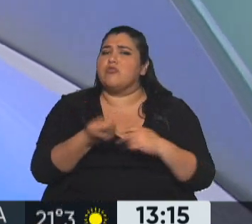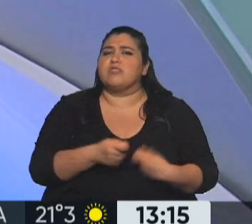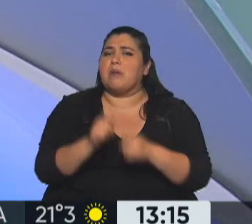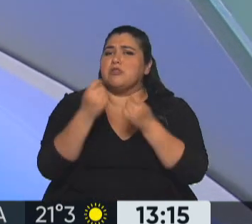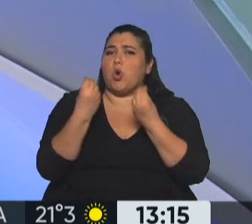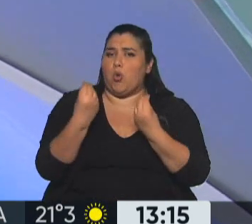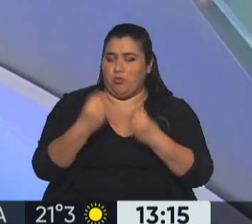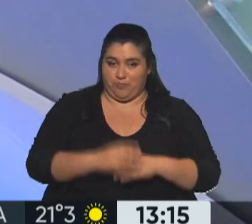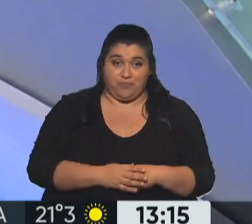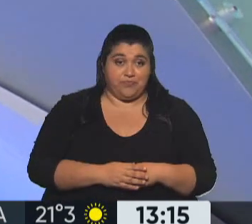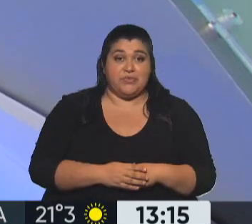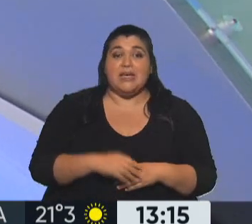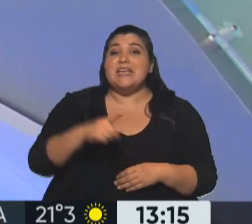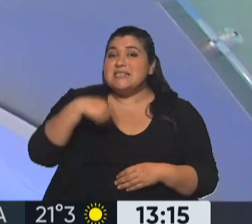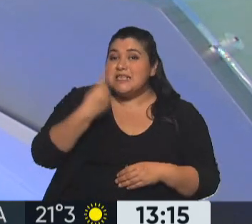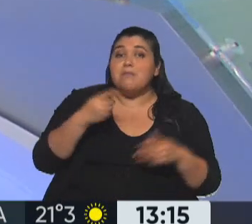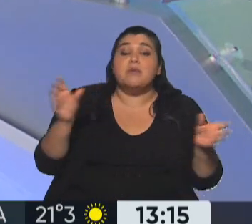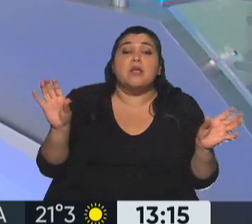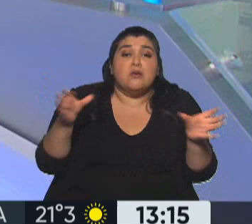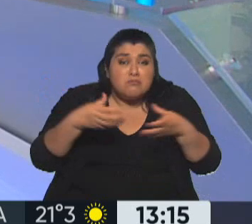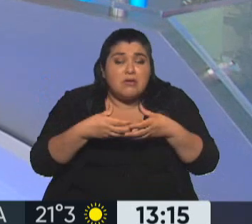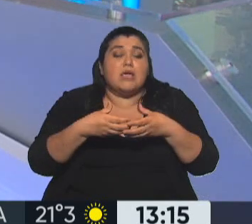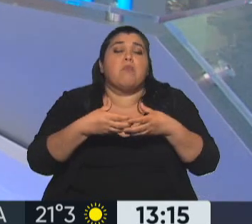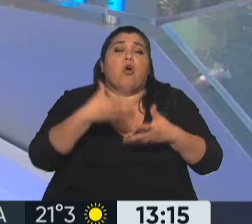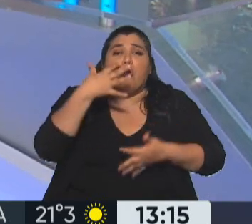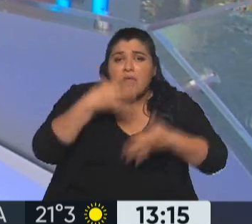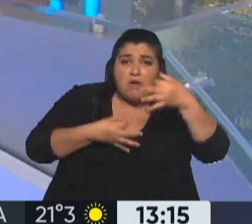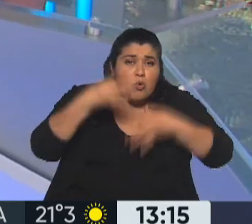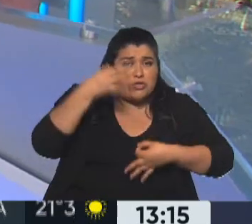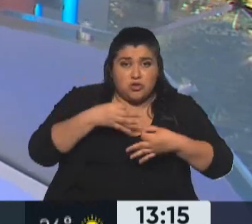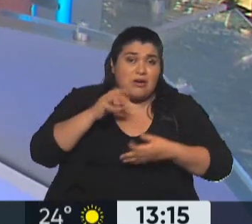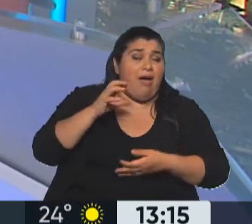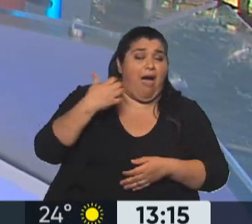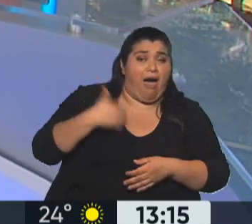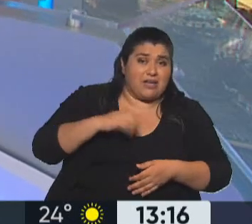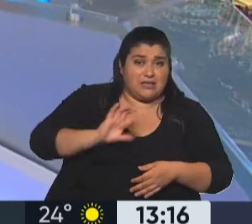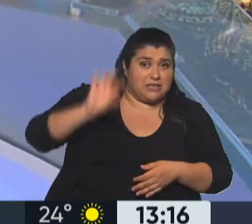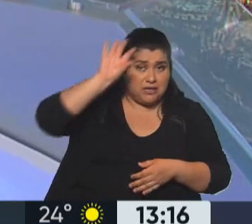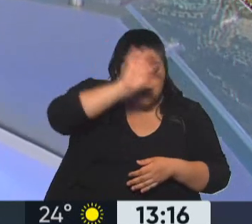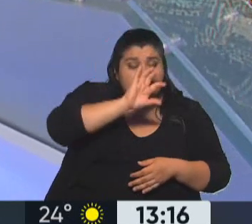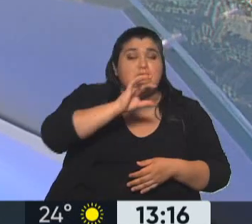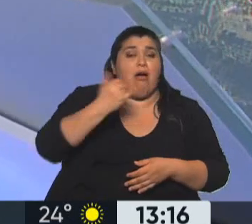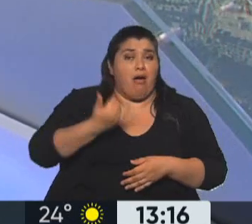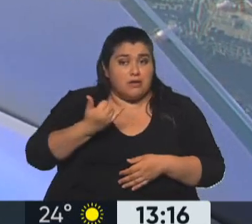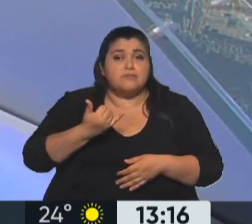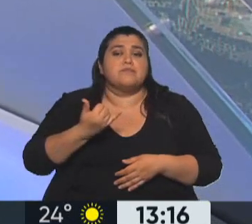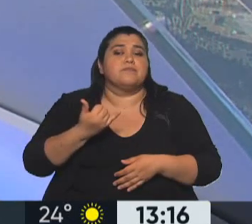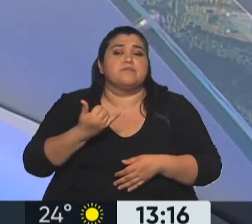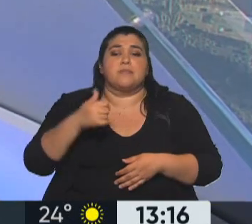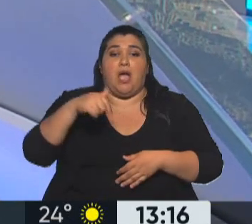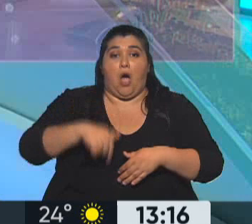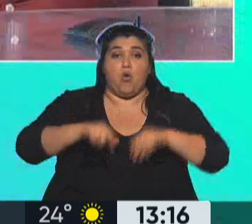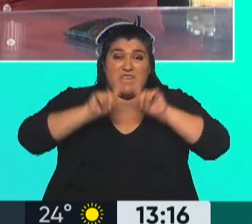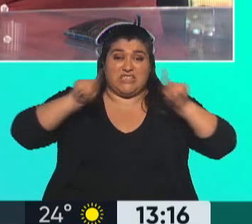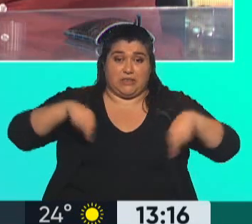Simplemente a partir de ahora, cada junta evaluadora, que hay más de 400 a nivel país, distribuidas en todas las jurisdicciones, deja de entregar la